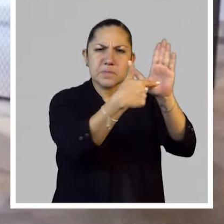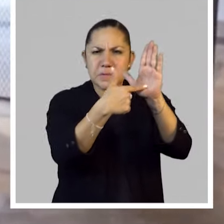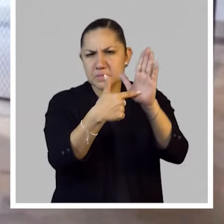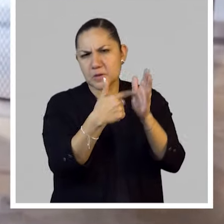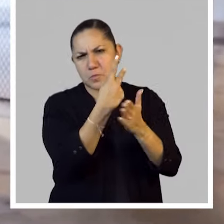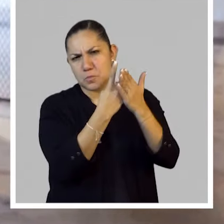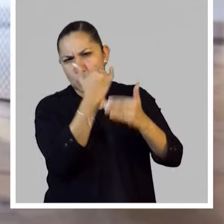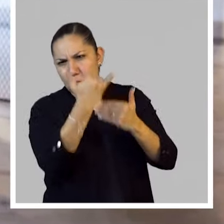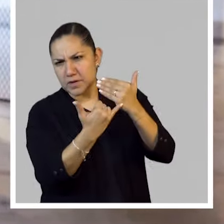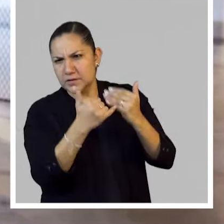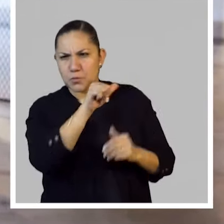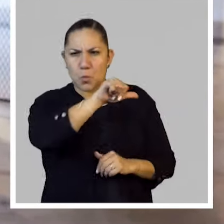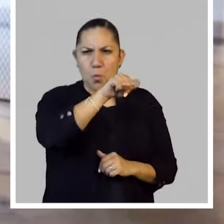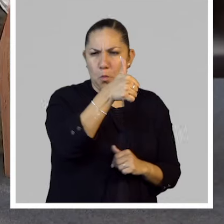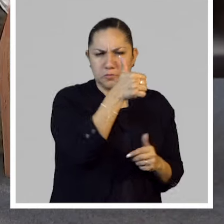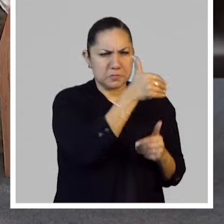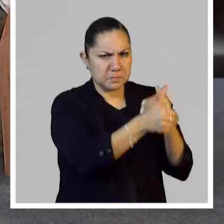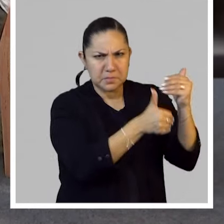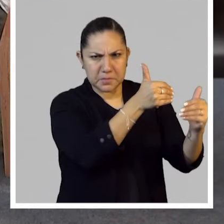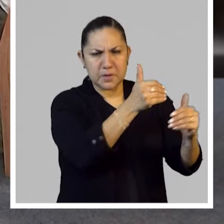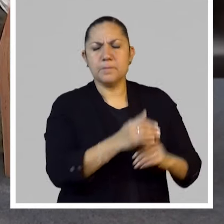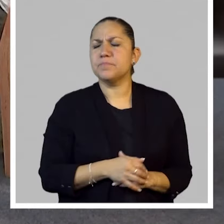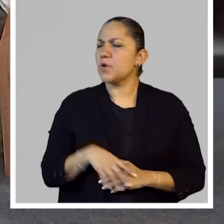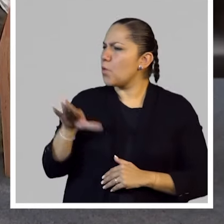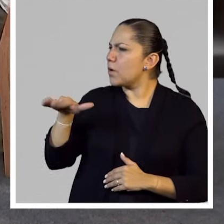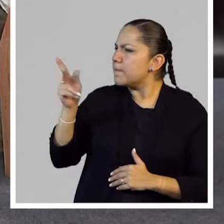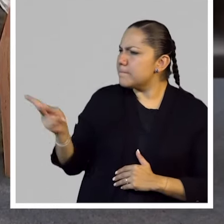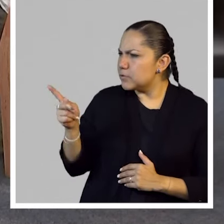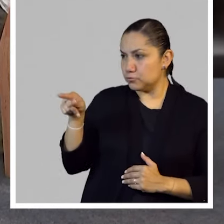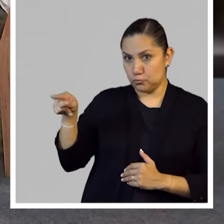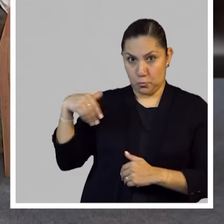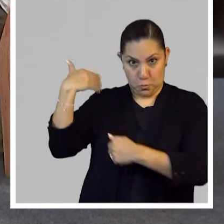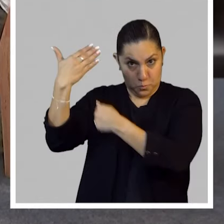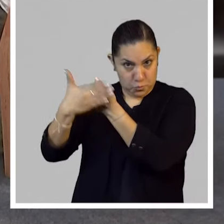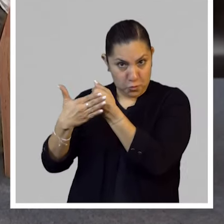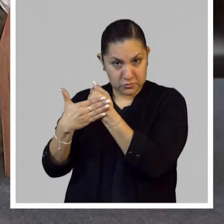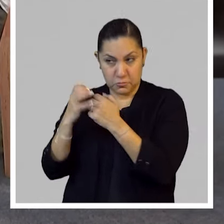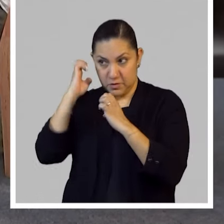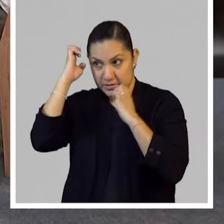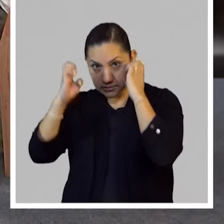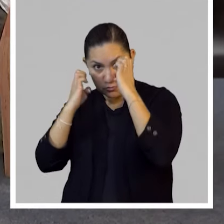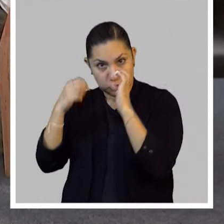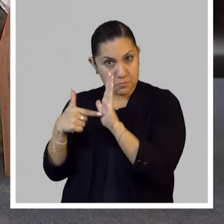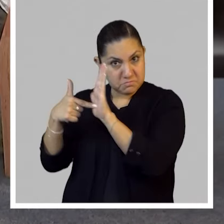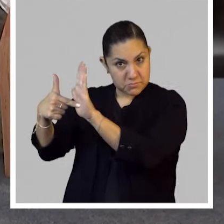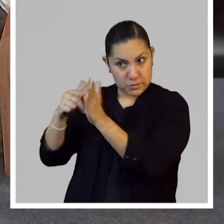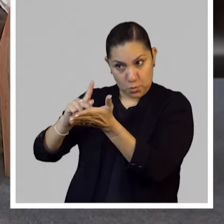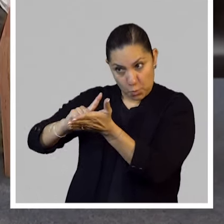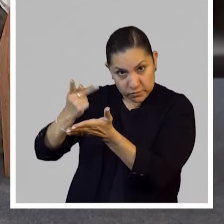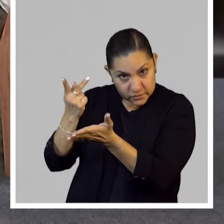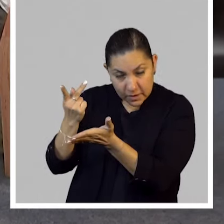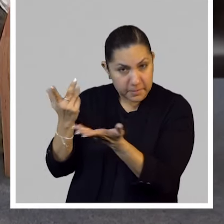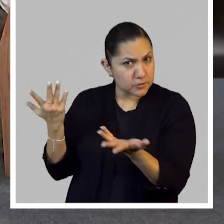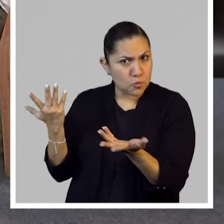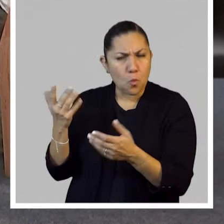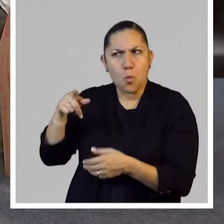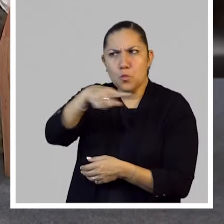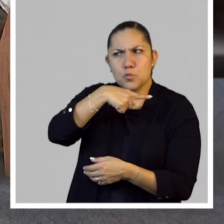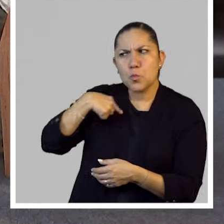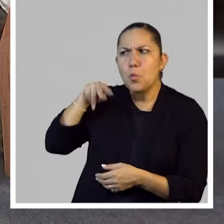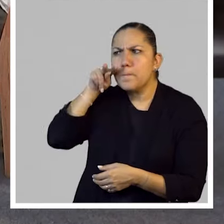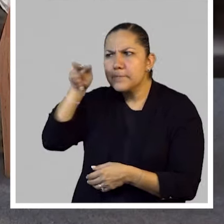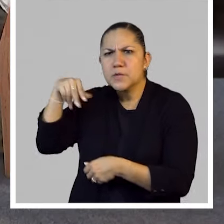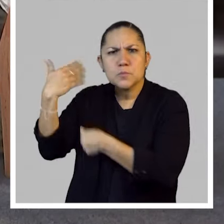teniendo otros frutos, ¿no? Oye, ¿y hay la idea de exhibirlo alguna otra vez o habrá manera de